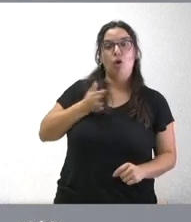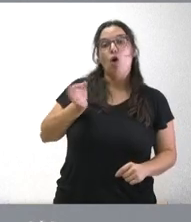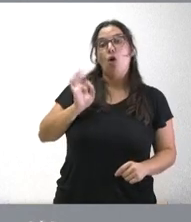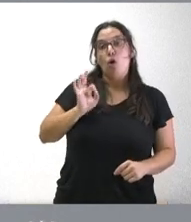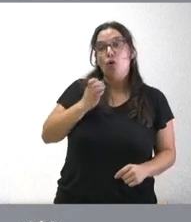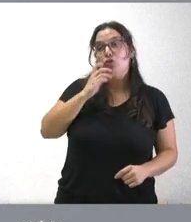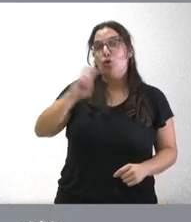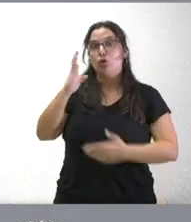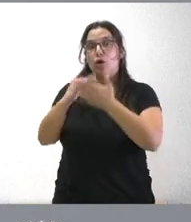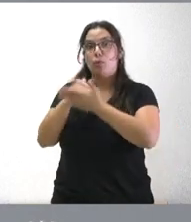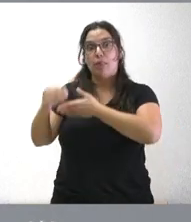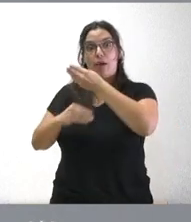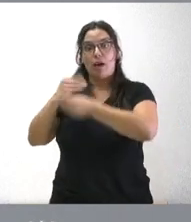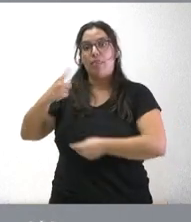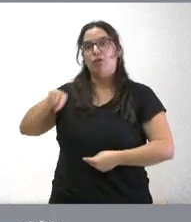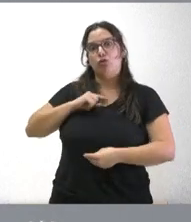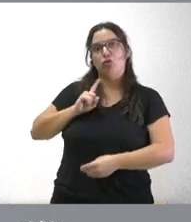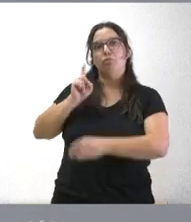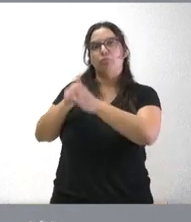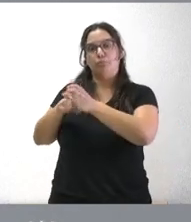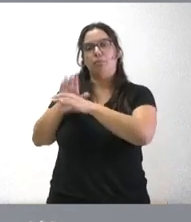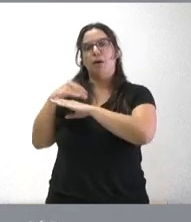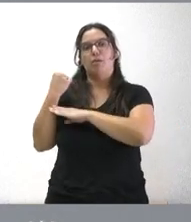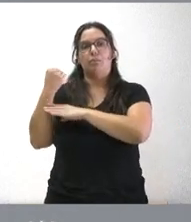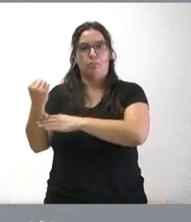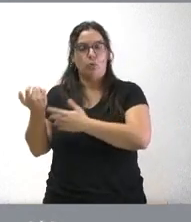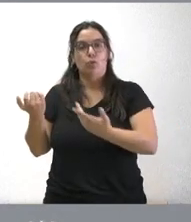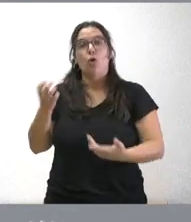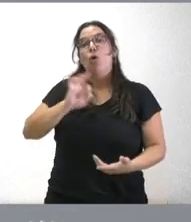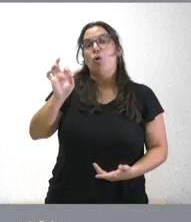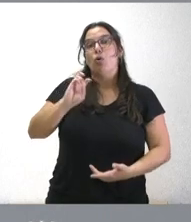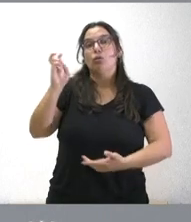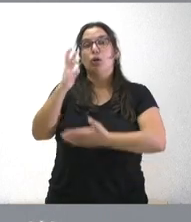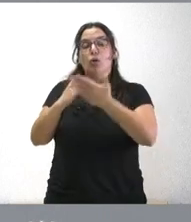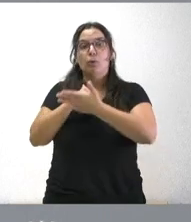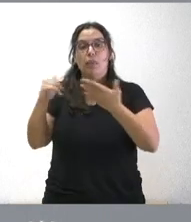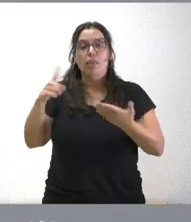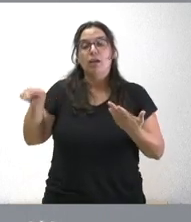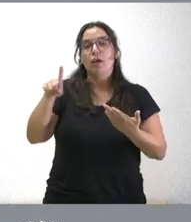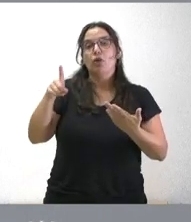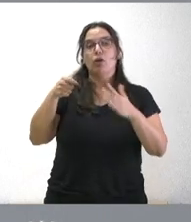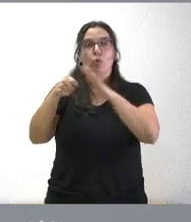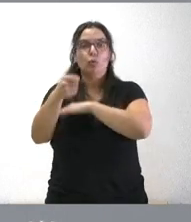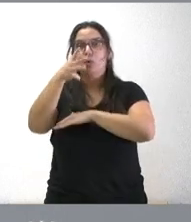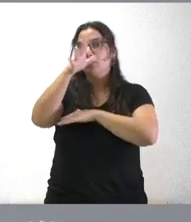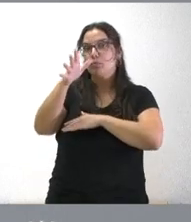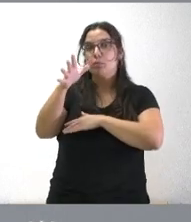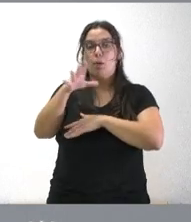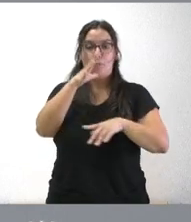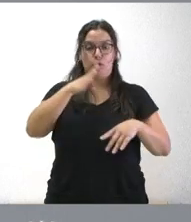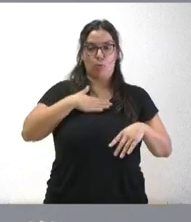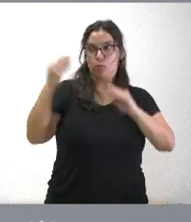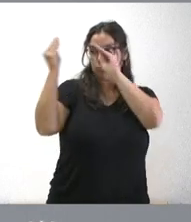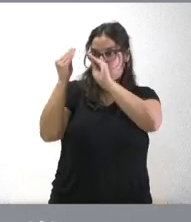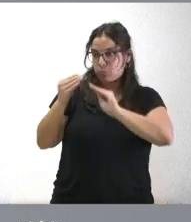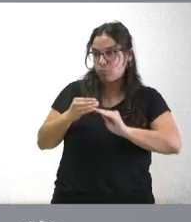con otras comunidades autónomas a estos recursos que se planteen o si otras comunidades autónomas plantean recursos con los mismos argumentos que planteamos